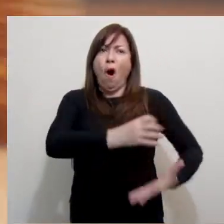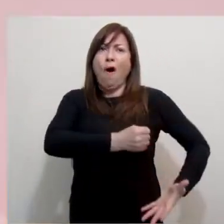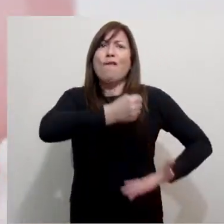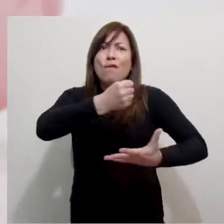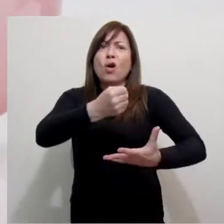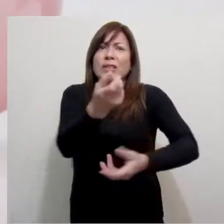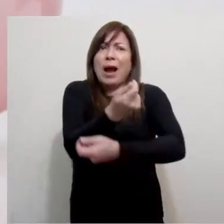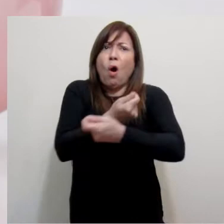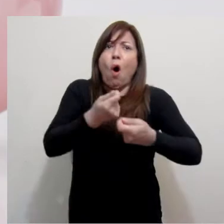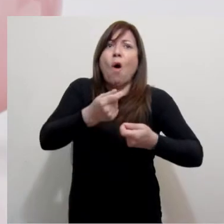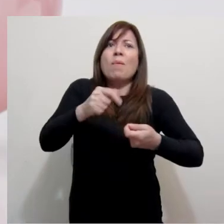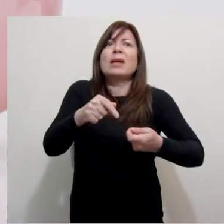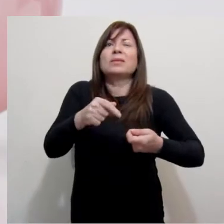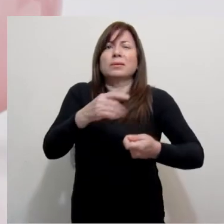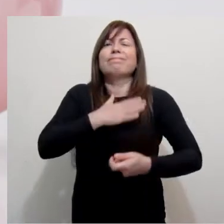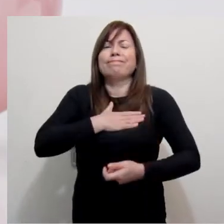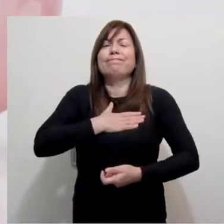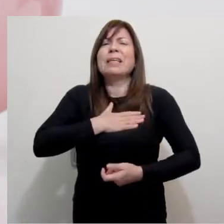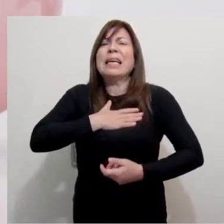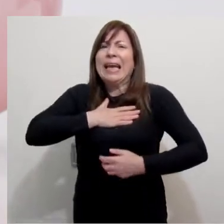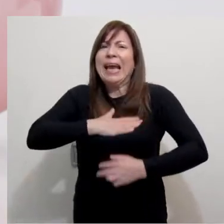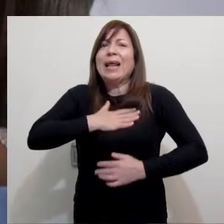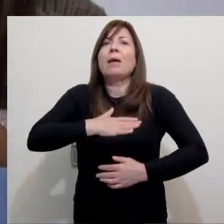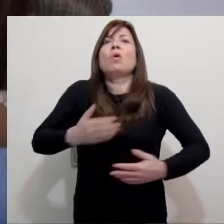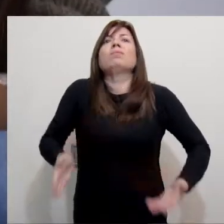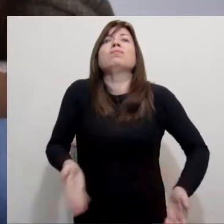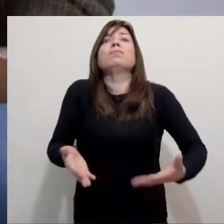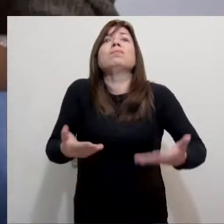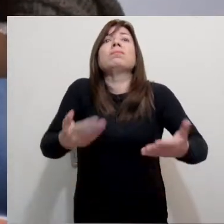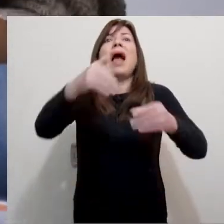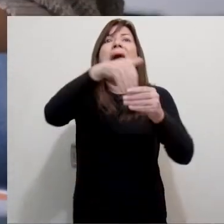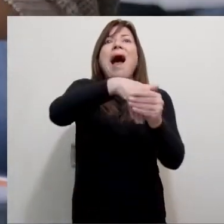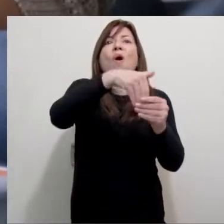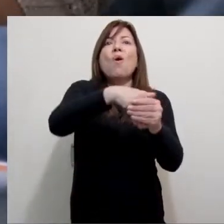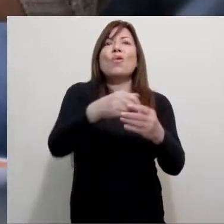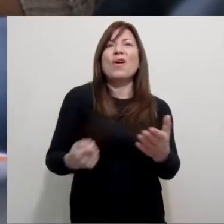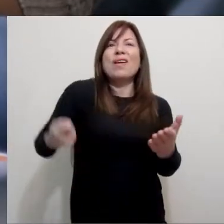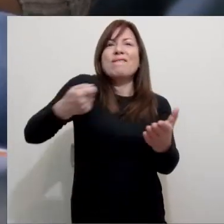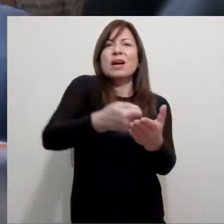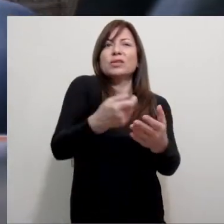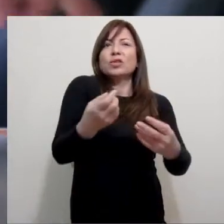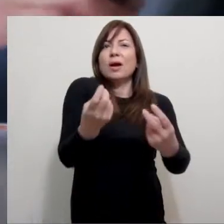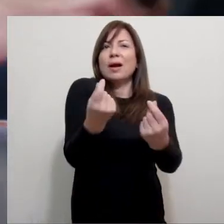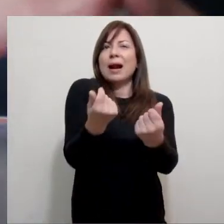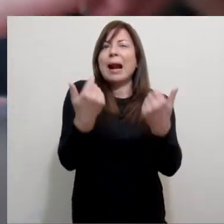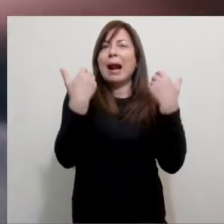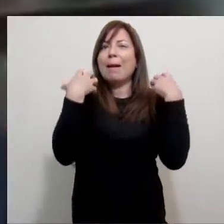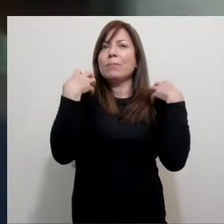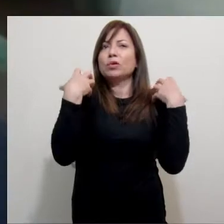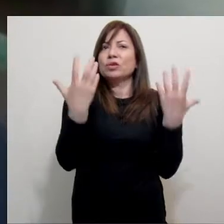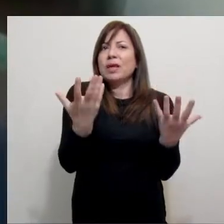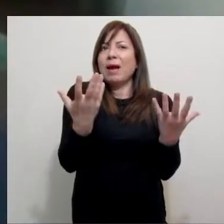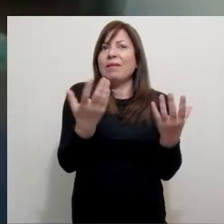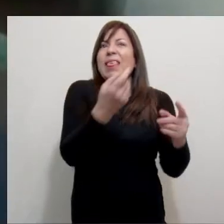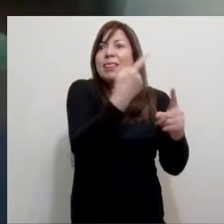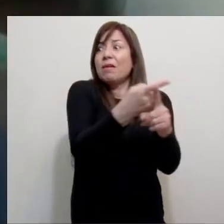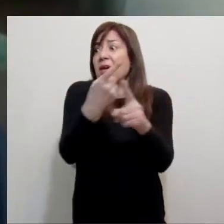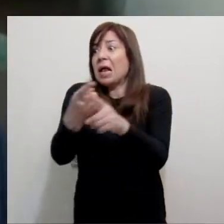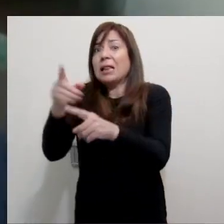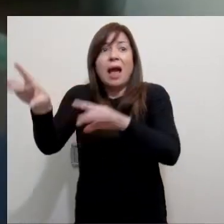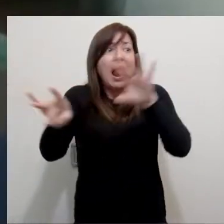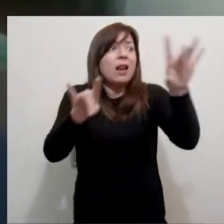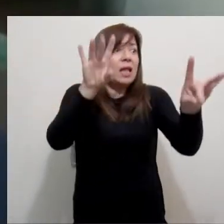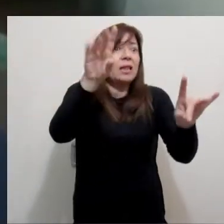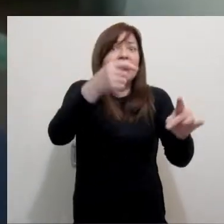Como bolsa, nuestro compromiso es incentivar el ahorro y la inversión responsable, promocionar